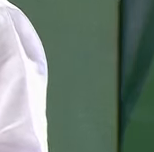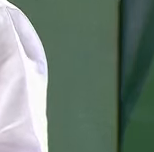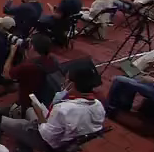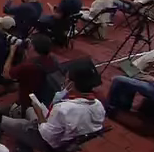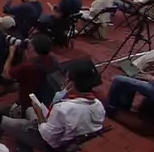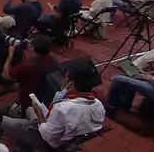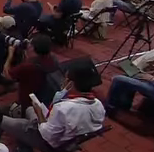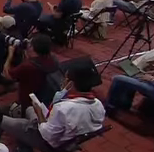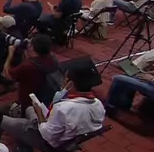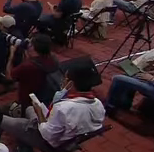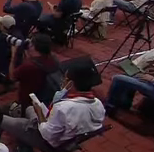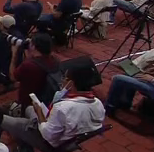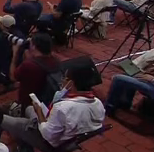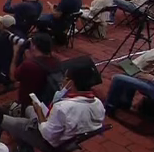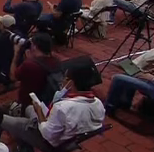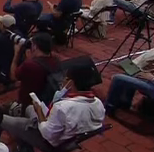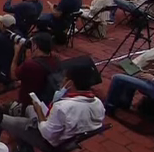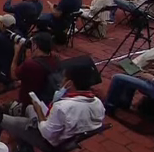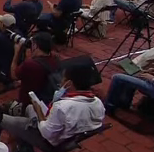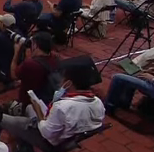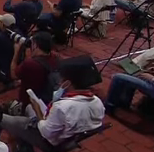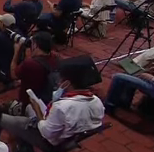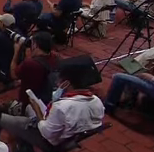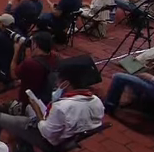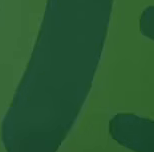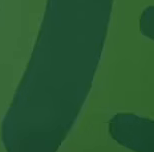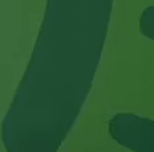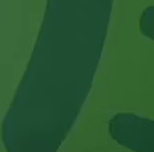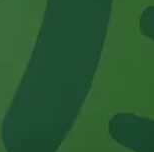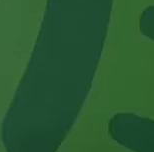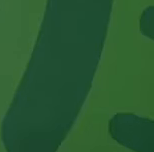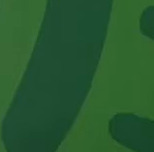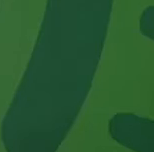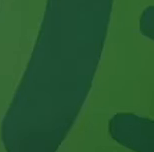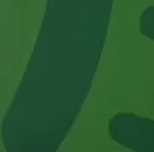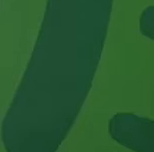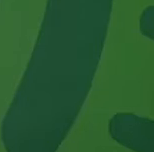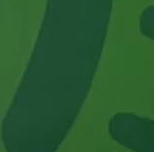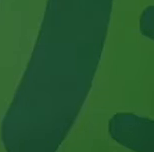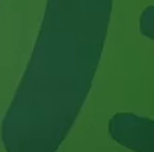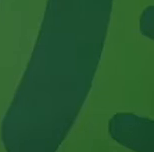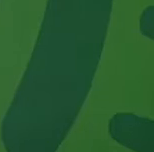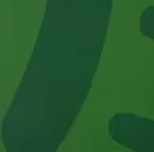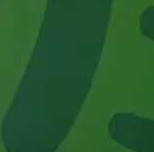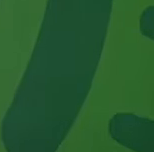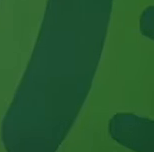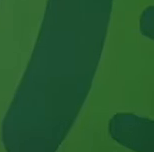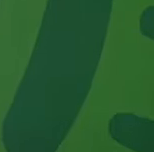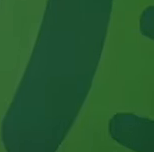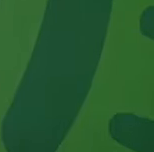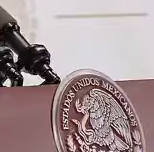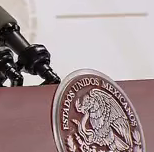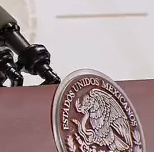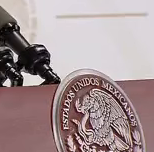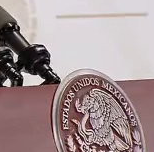respetuoso a